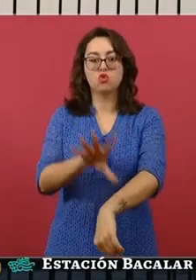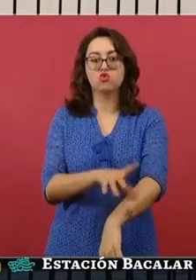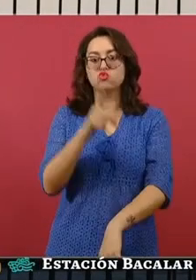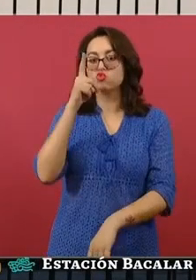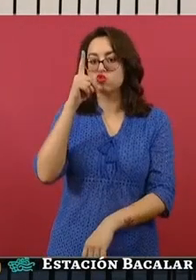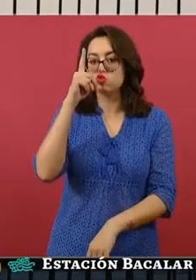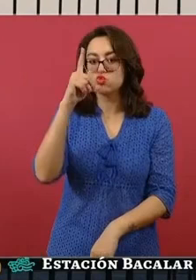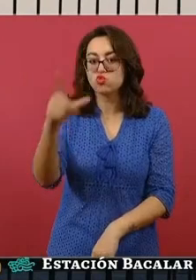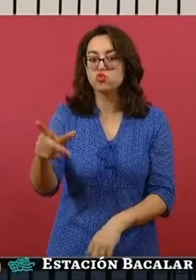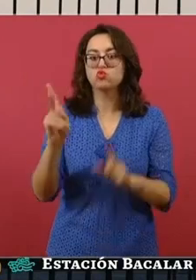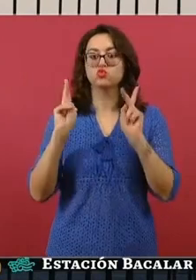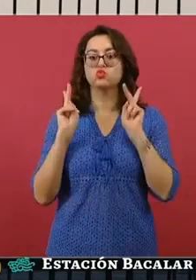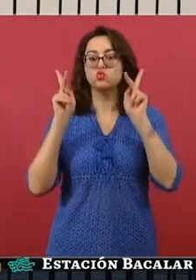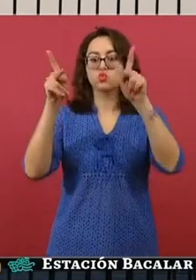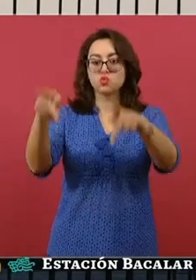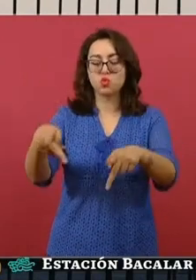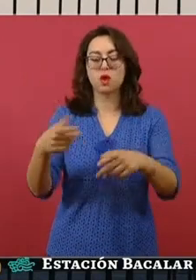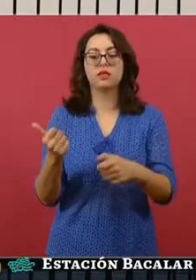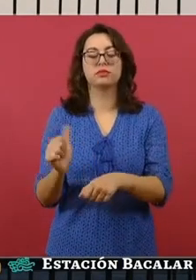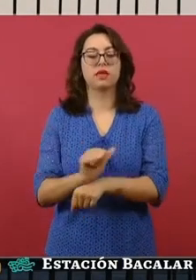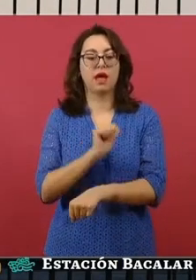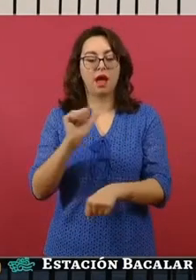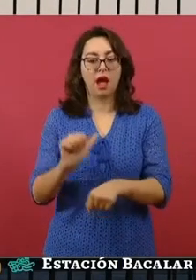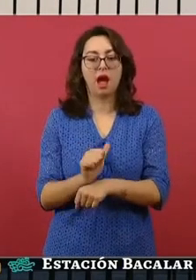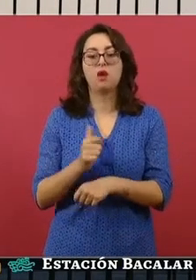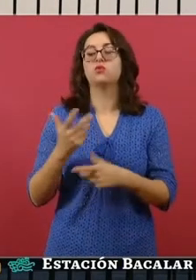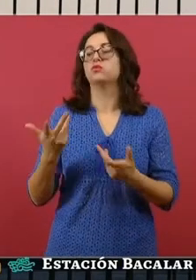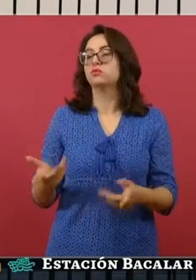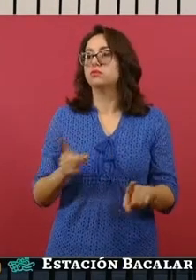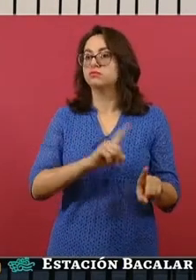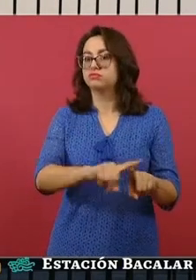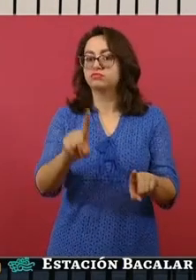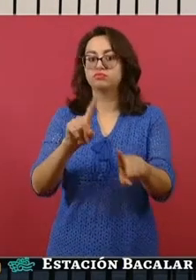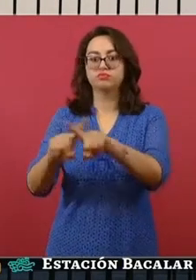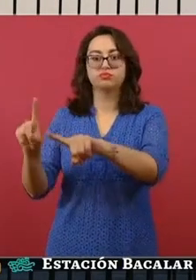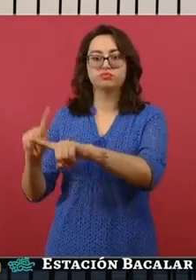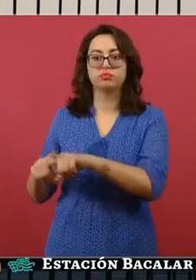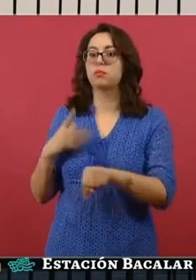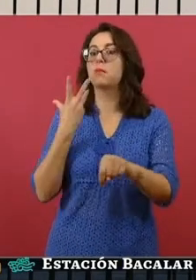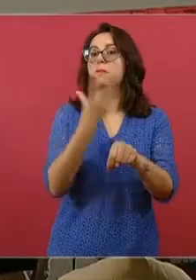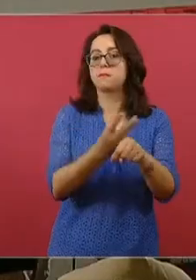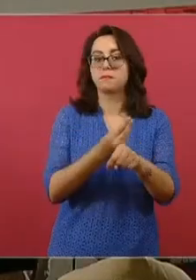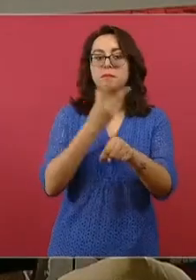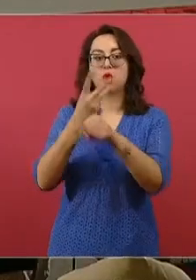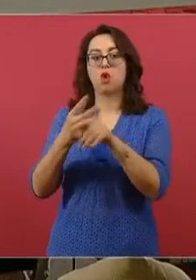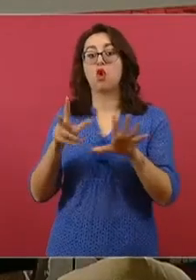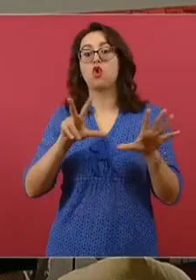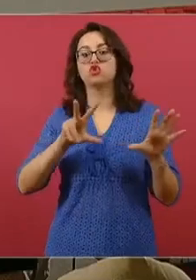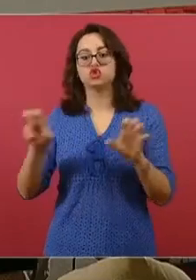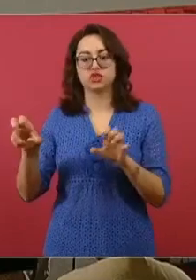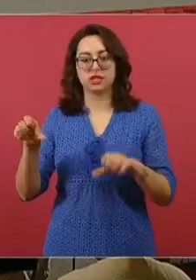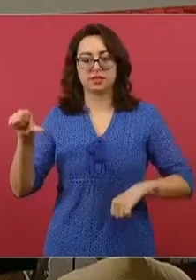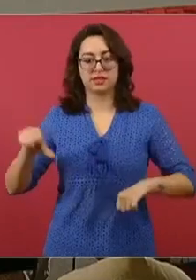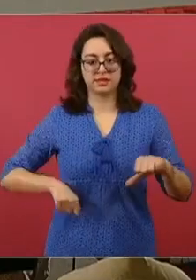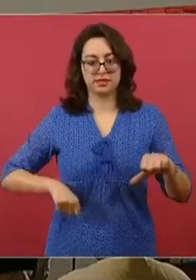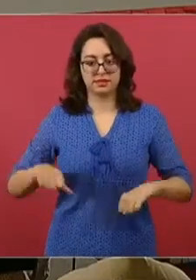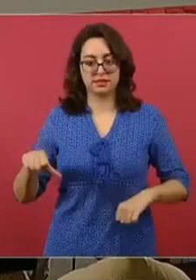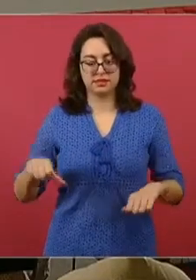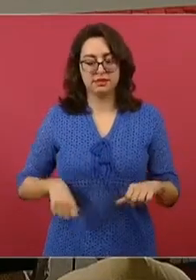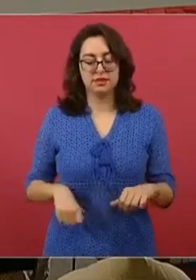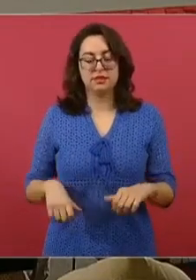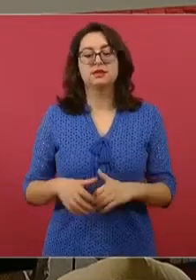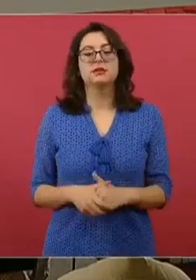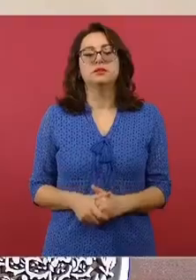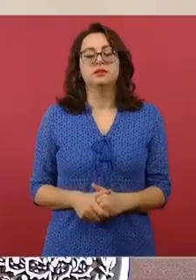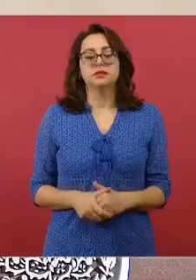además de pasos peatonales, vehiculares y de fauna. Está en marcha el suministro de cuatro millones de metros cúbicos de balasto,